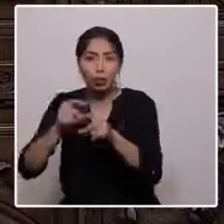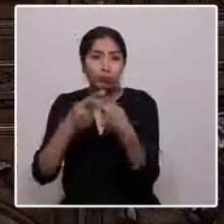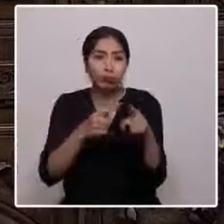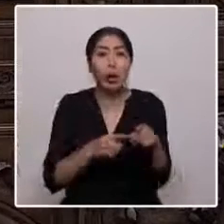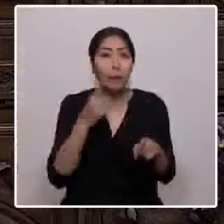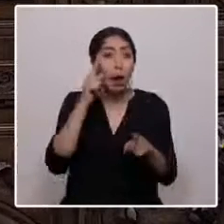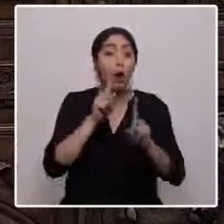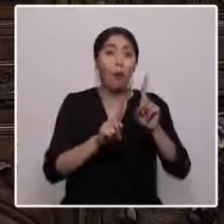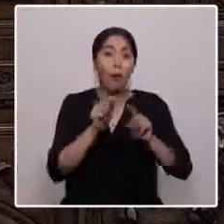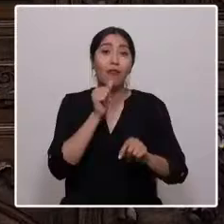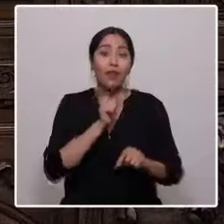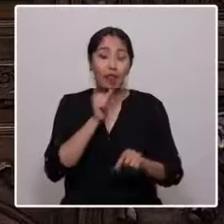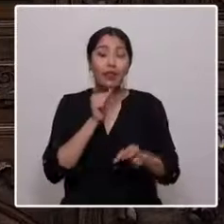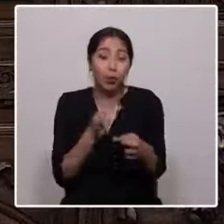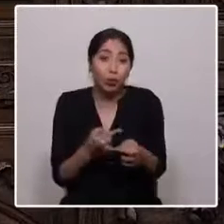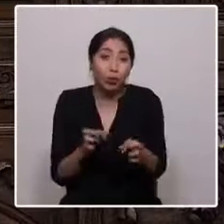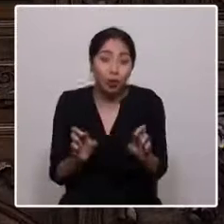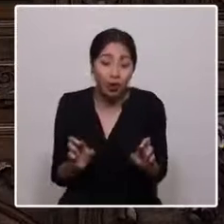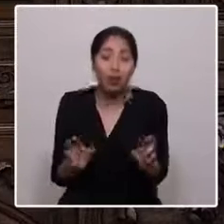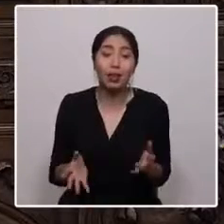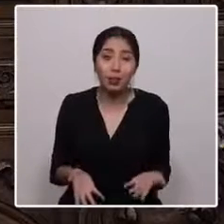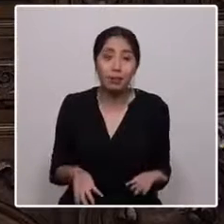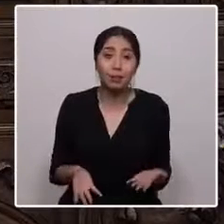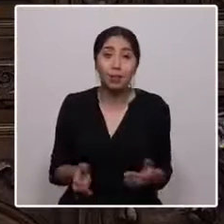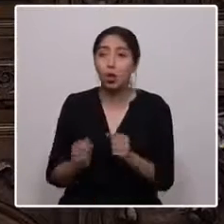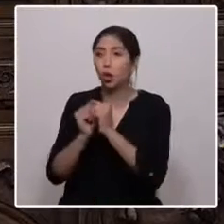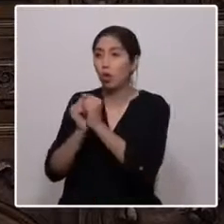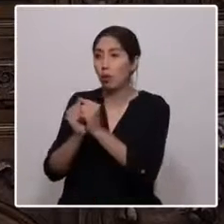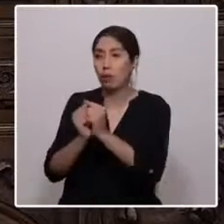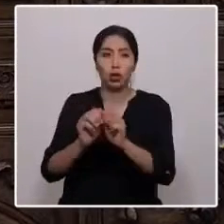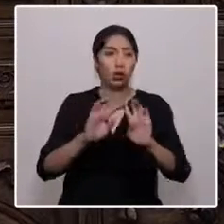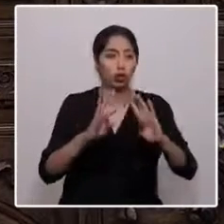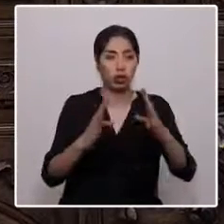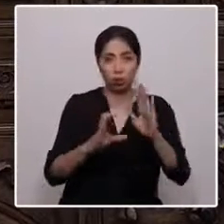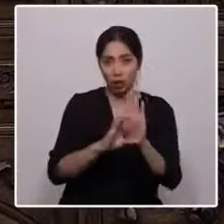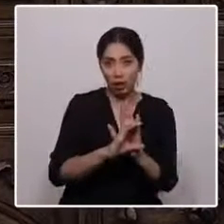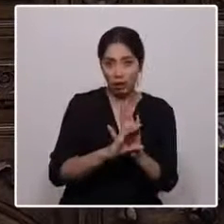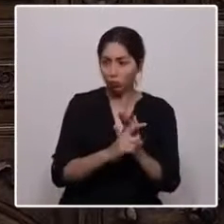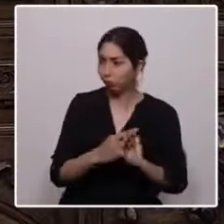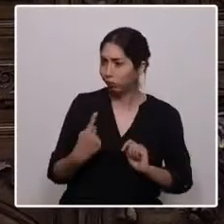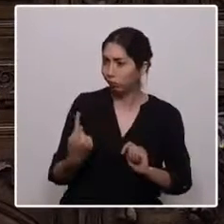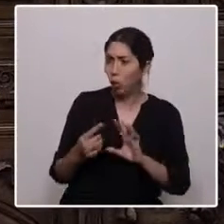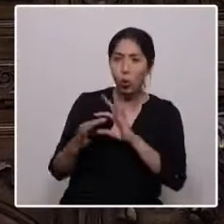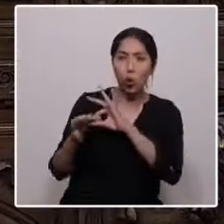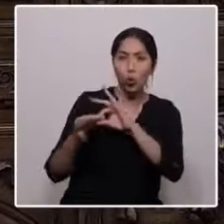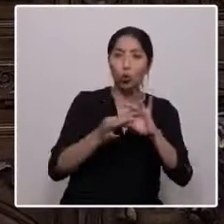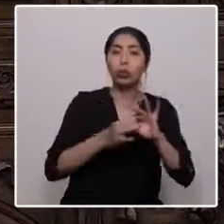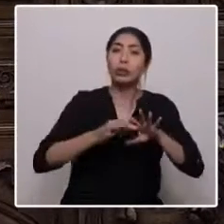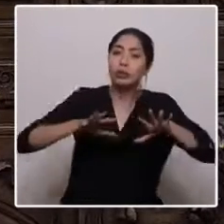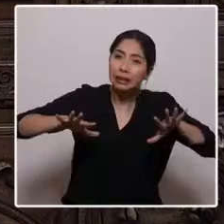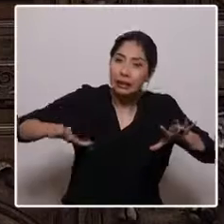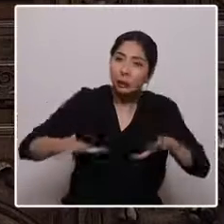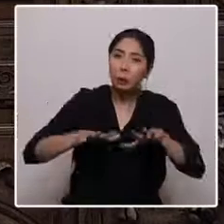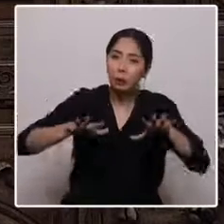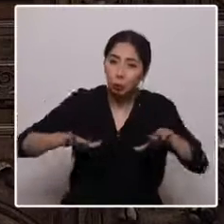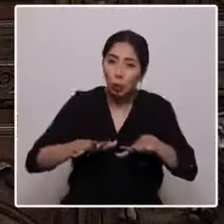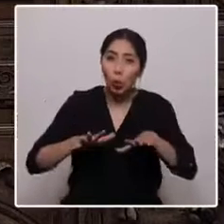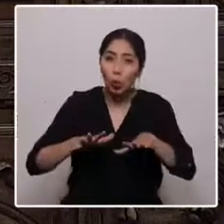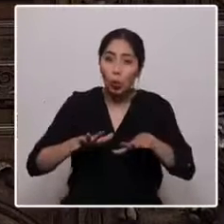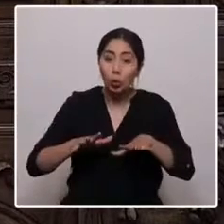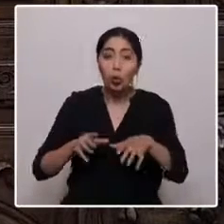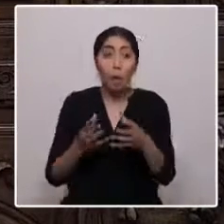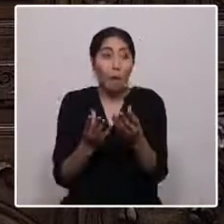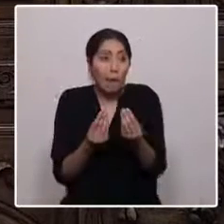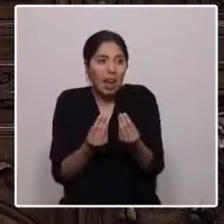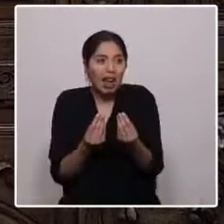oportunidades. Compañeros constituyentes, hagamos un esfuerzo conjunto, dejemos de lado nuestros miedos y